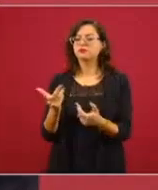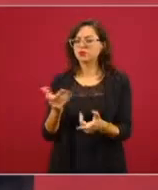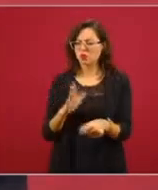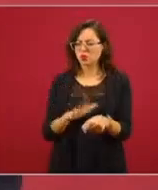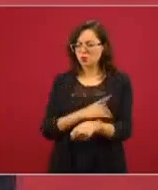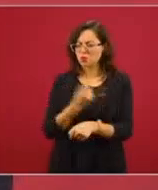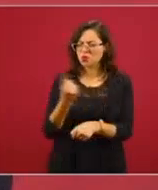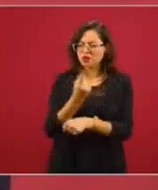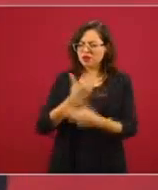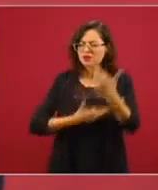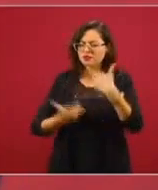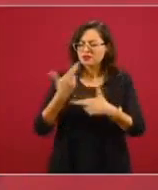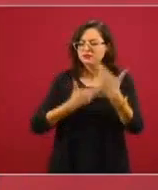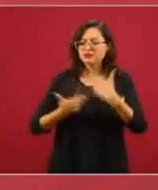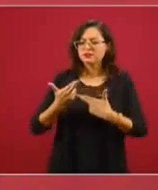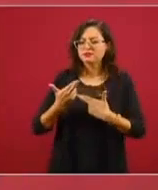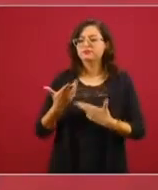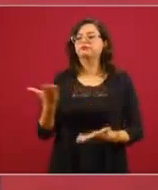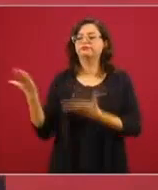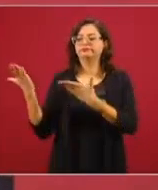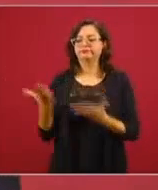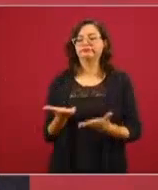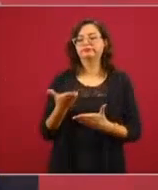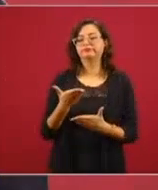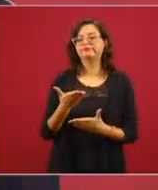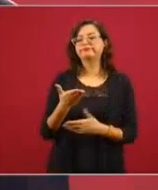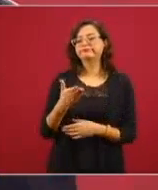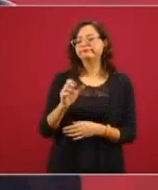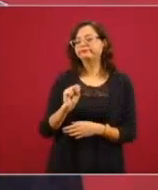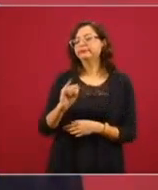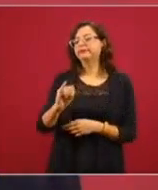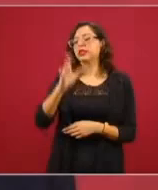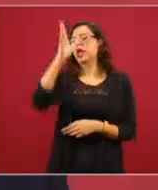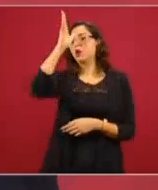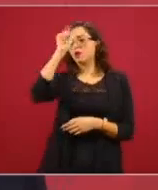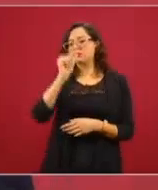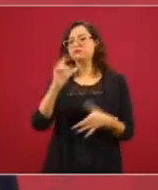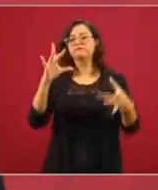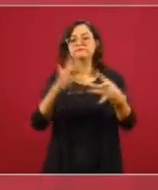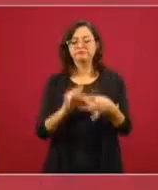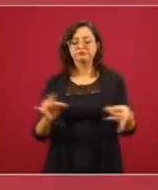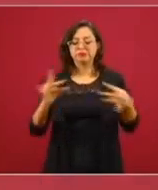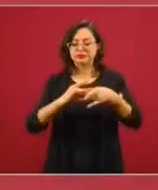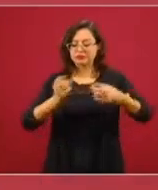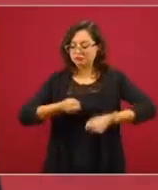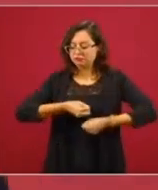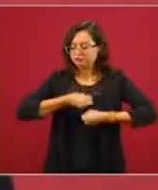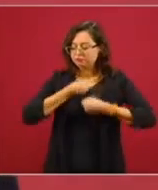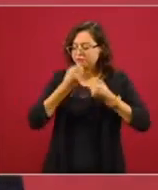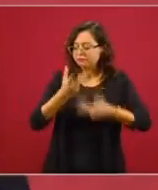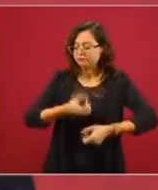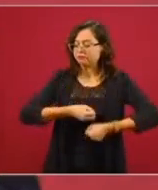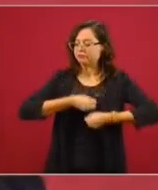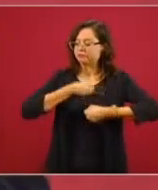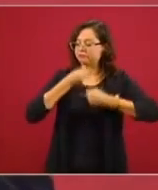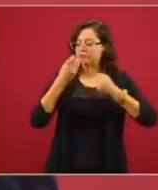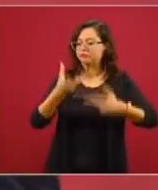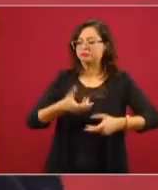informar sobre todo lo sucedido en relación